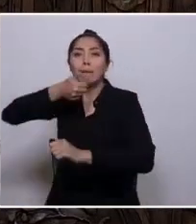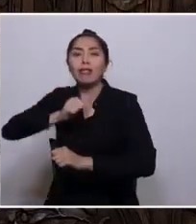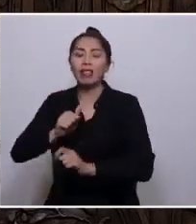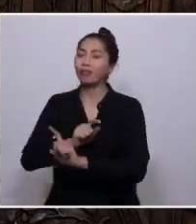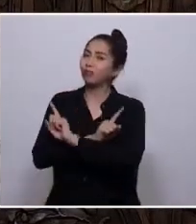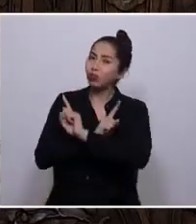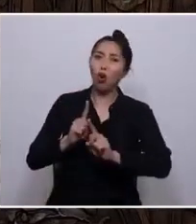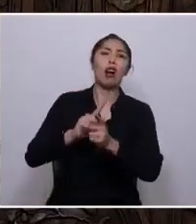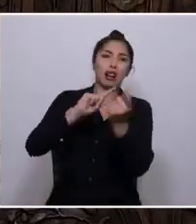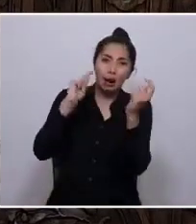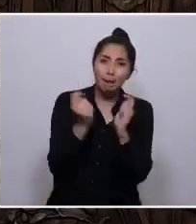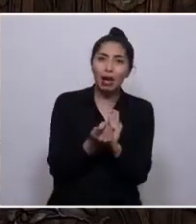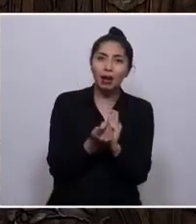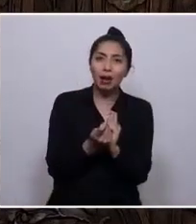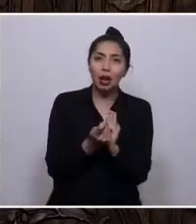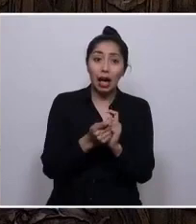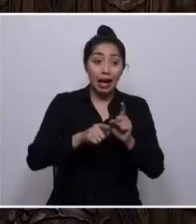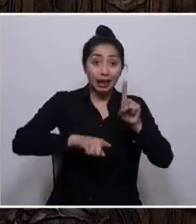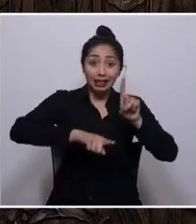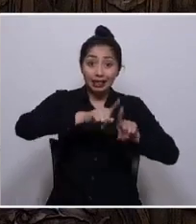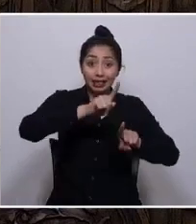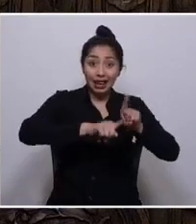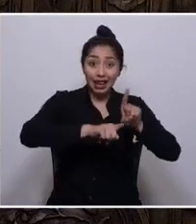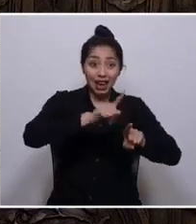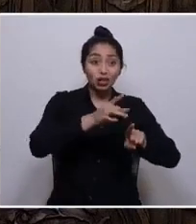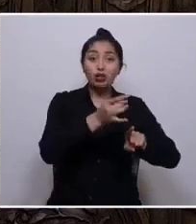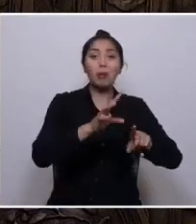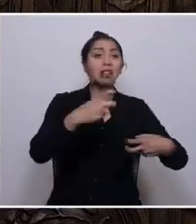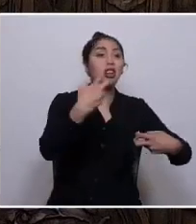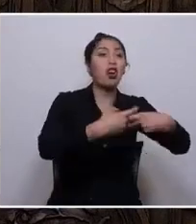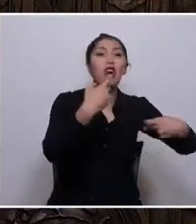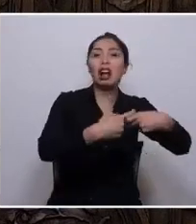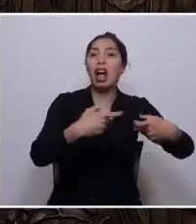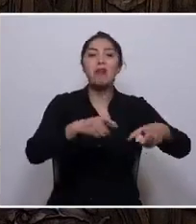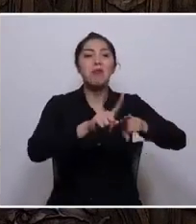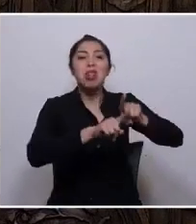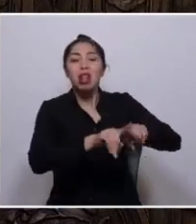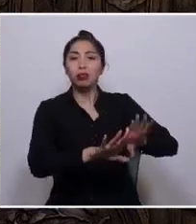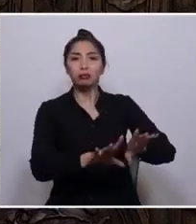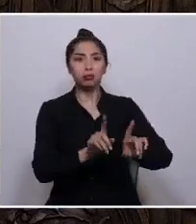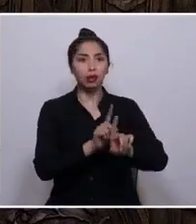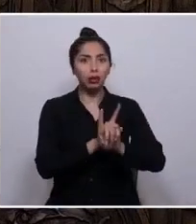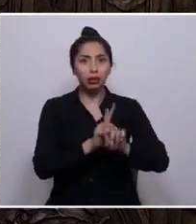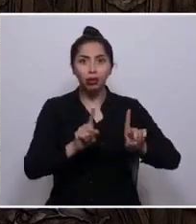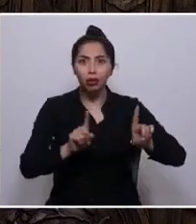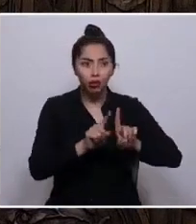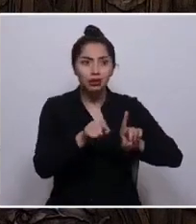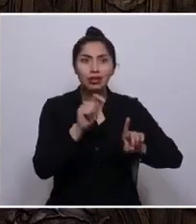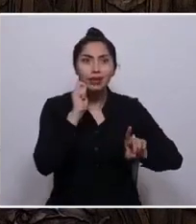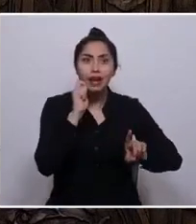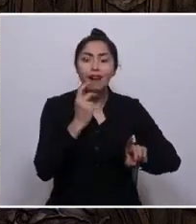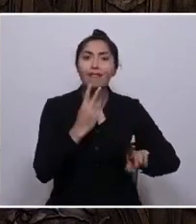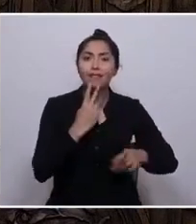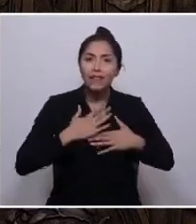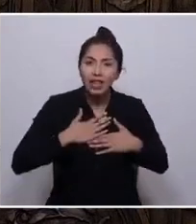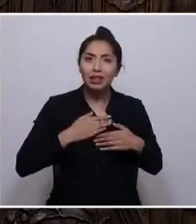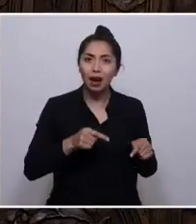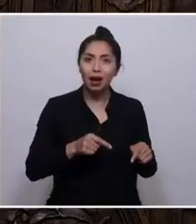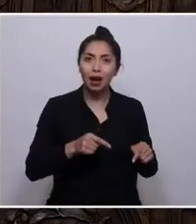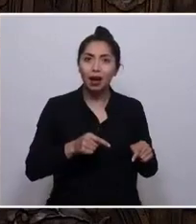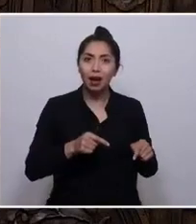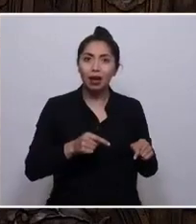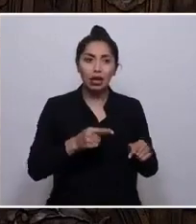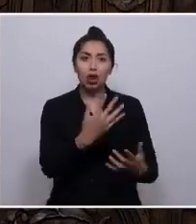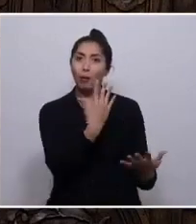Porque la tierra no es solo una amalgama de roca, piedra, sino es vida. Nos acoja, nos